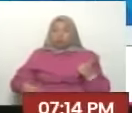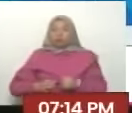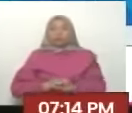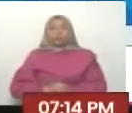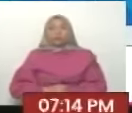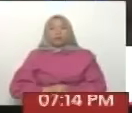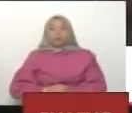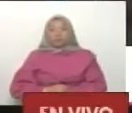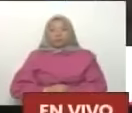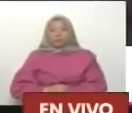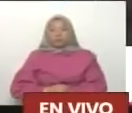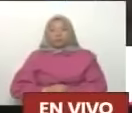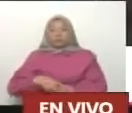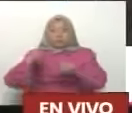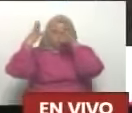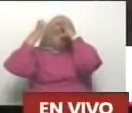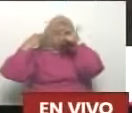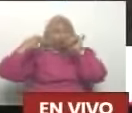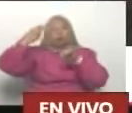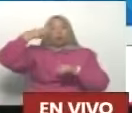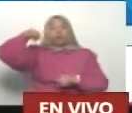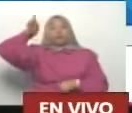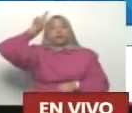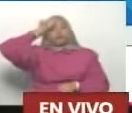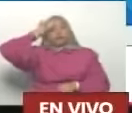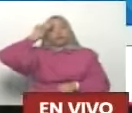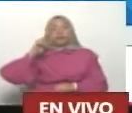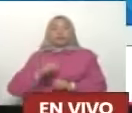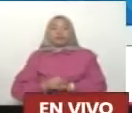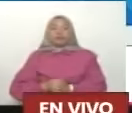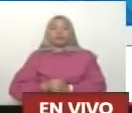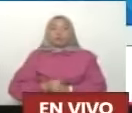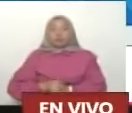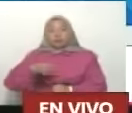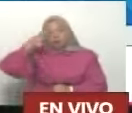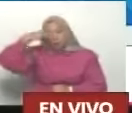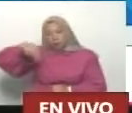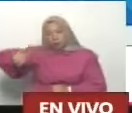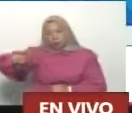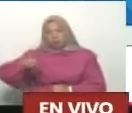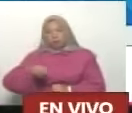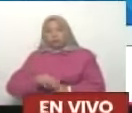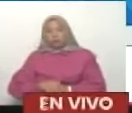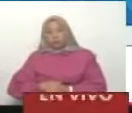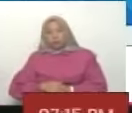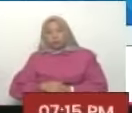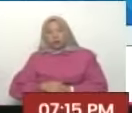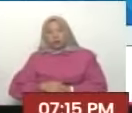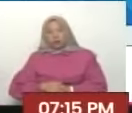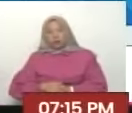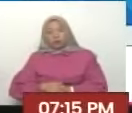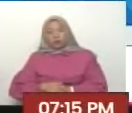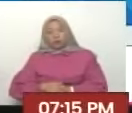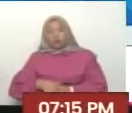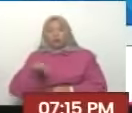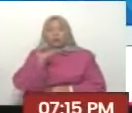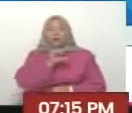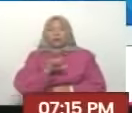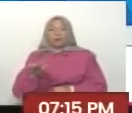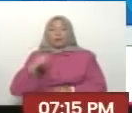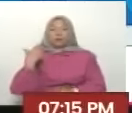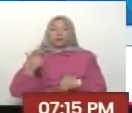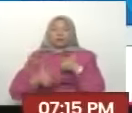en la embajada de Cuba de México México albergó decenas de